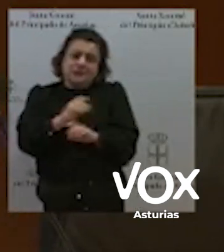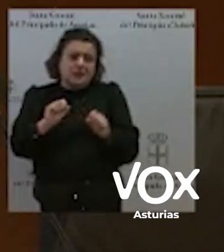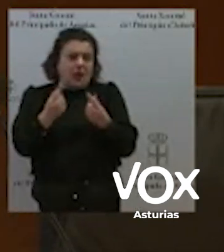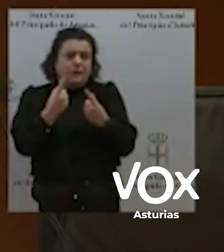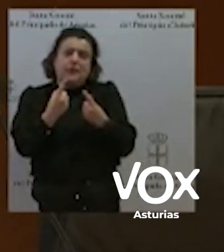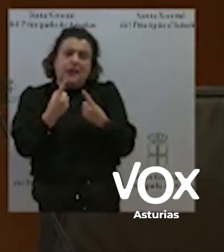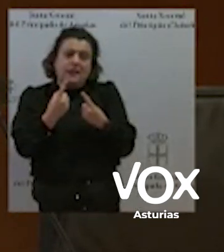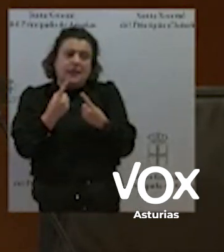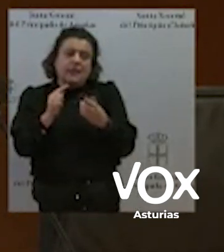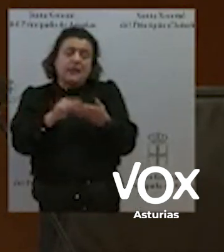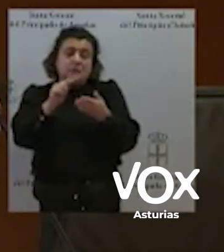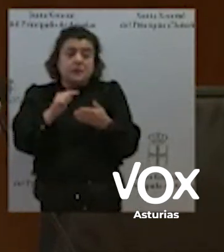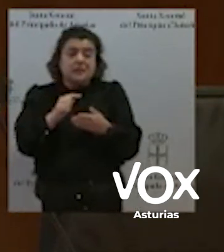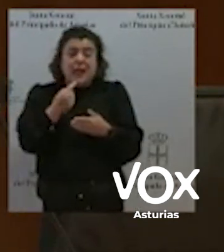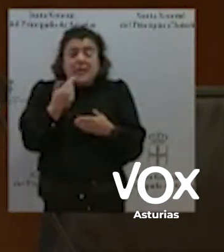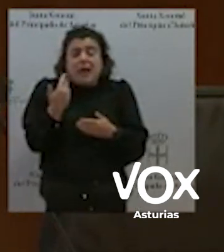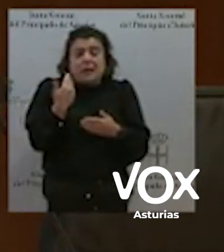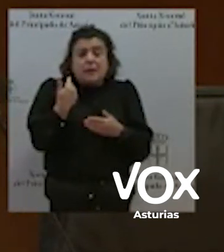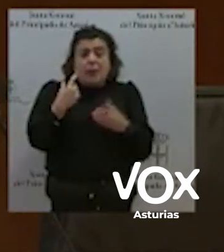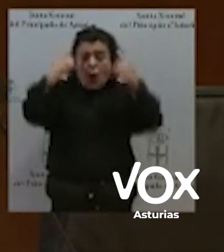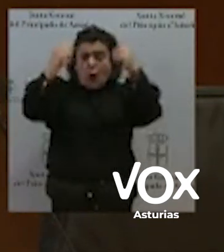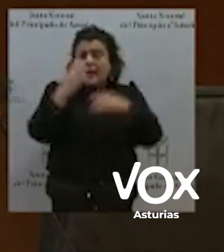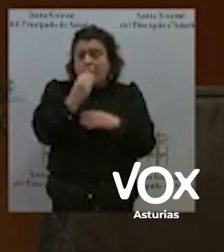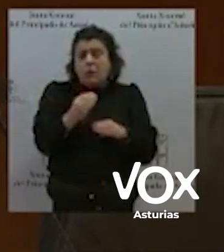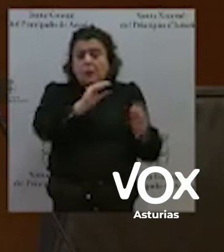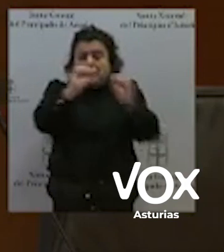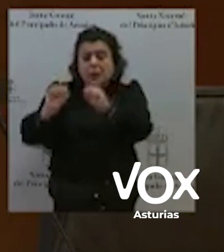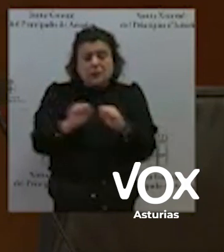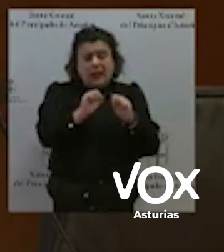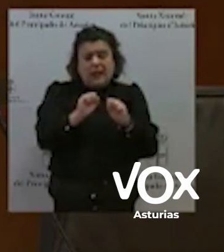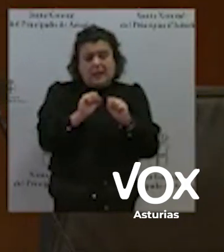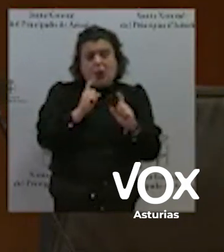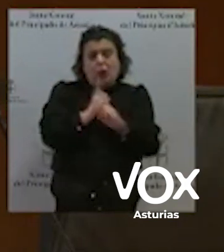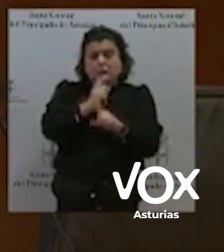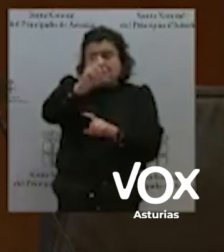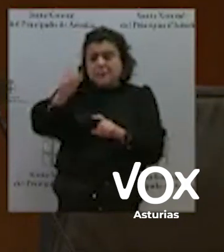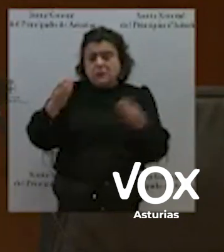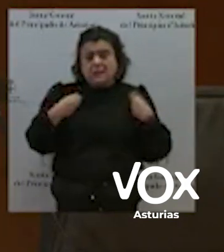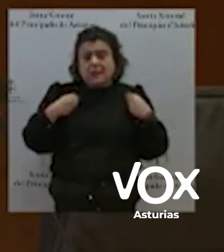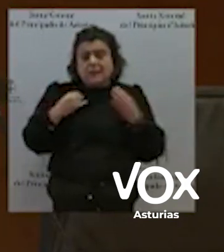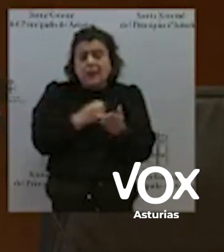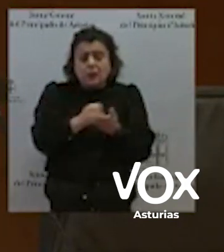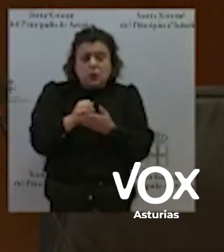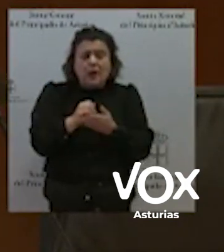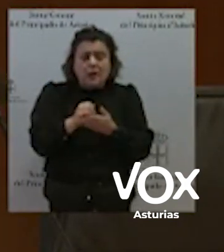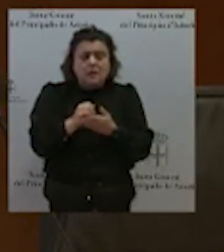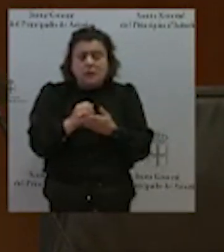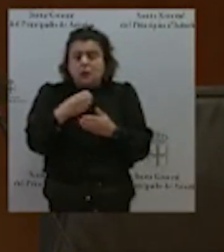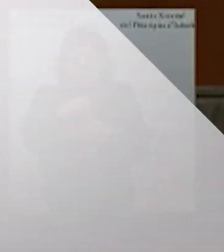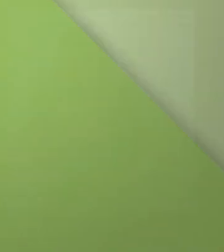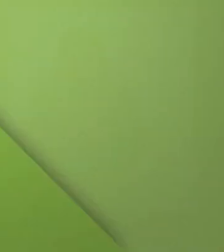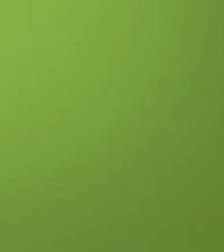protegerse a espaldas de quienes viven en el campo. ¿Cree usted que se puede aprobar una oficialidad express a espaldas de todos los asturianos?